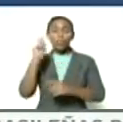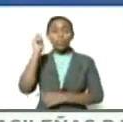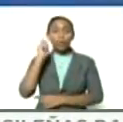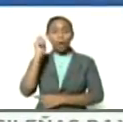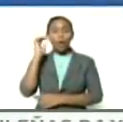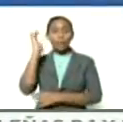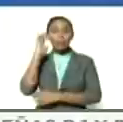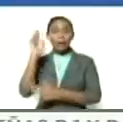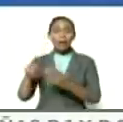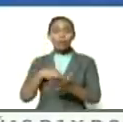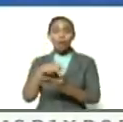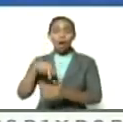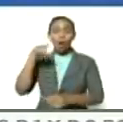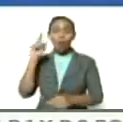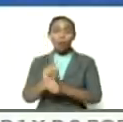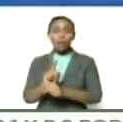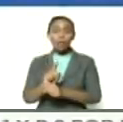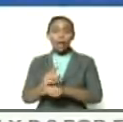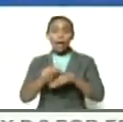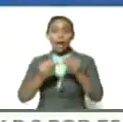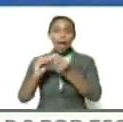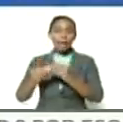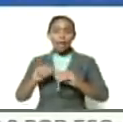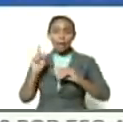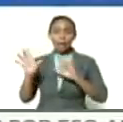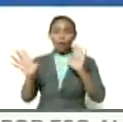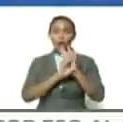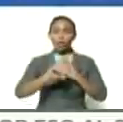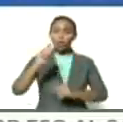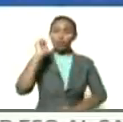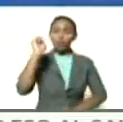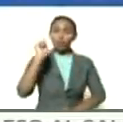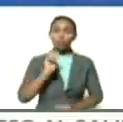asamblea nacional unicameral creada en esta constitución